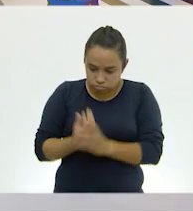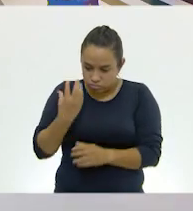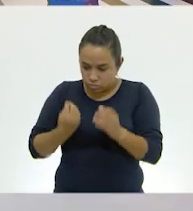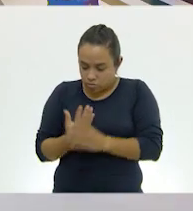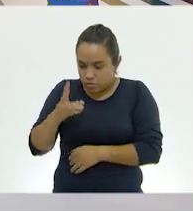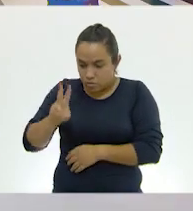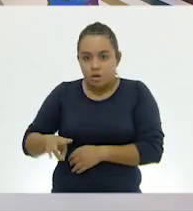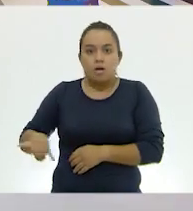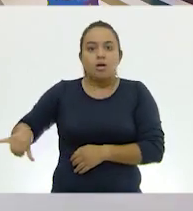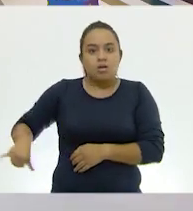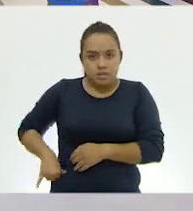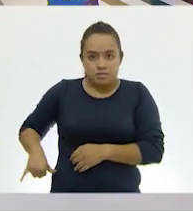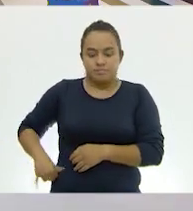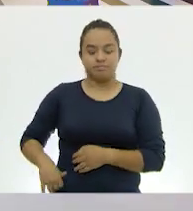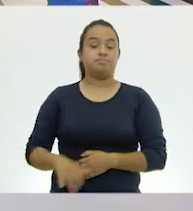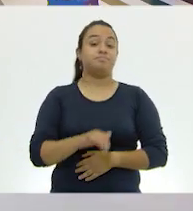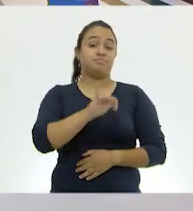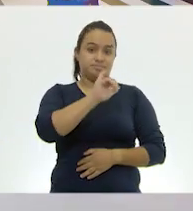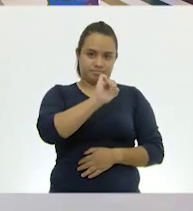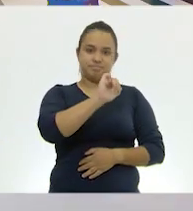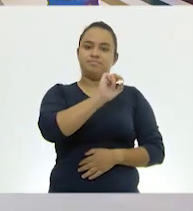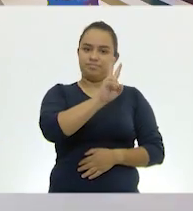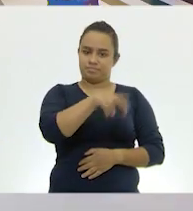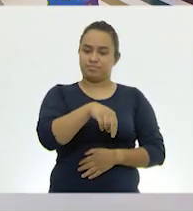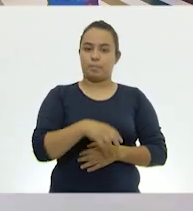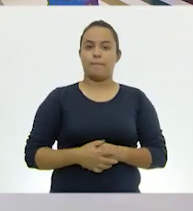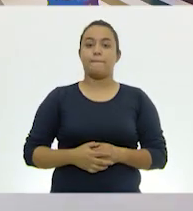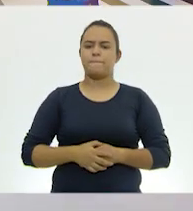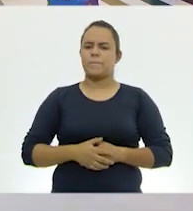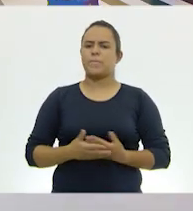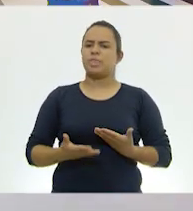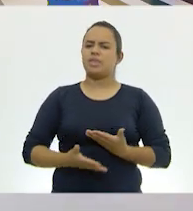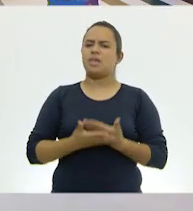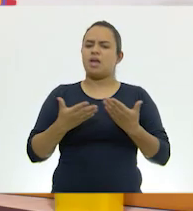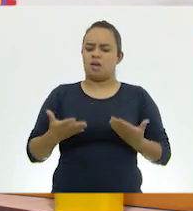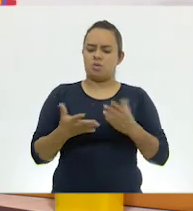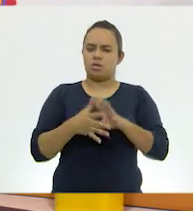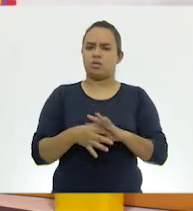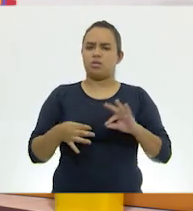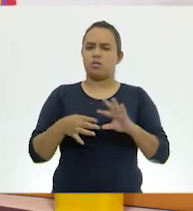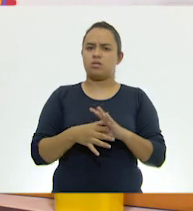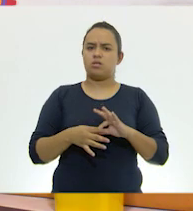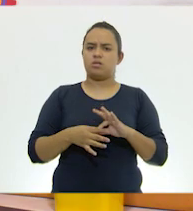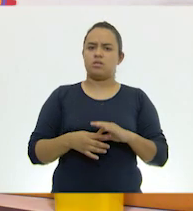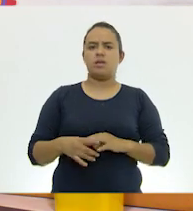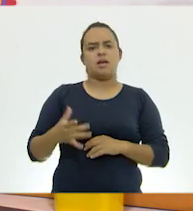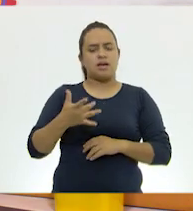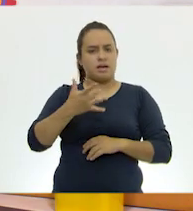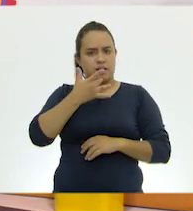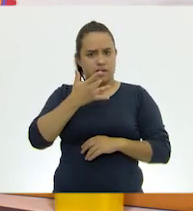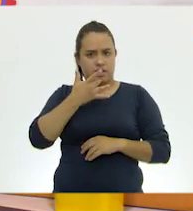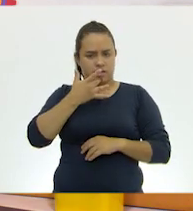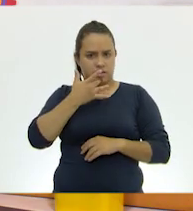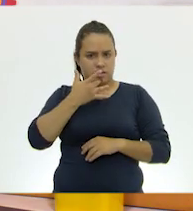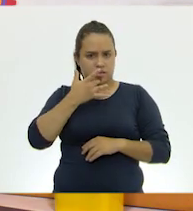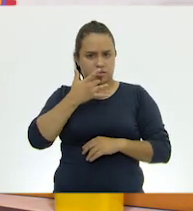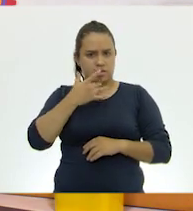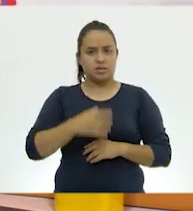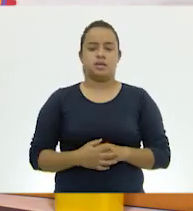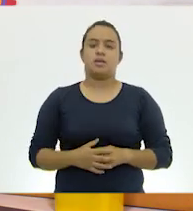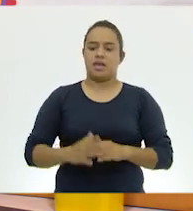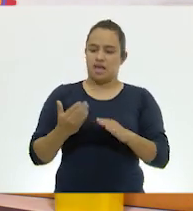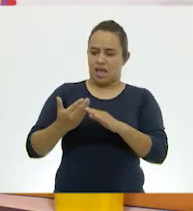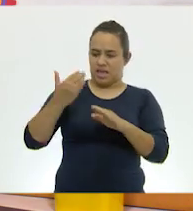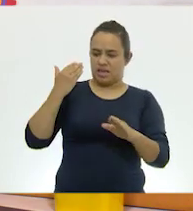interesantes. Claro que sí. Ahora, vamos a hablar nuevamente de las ranas. Habíamos